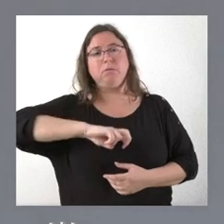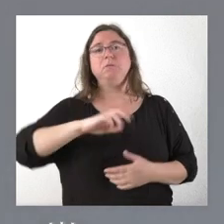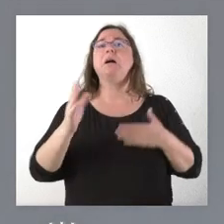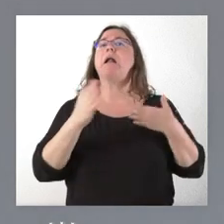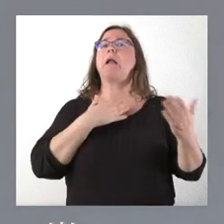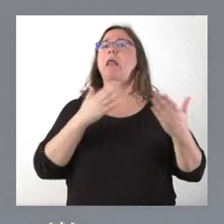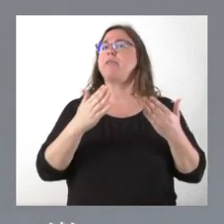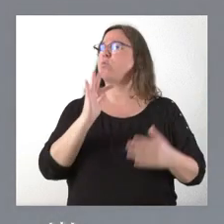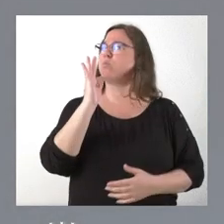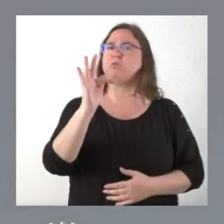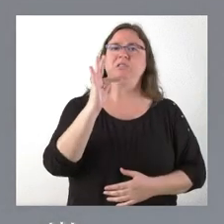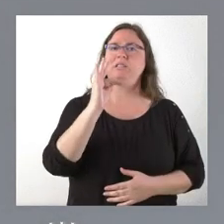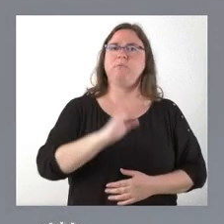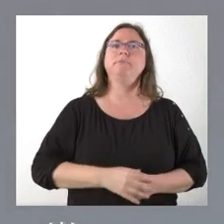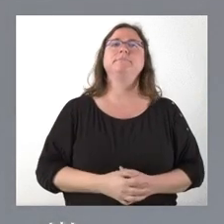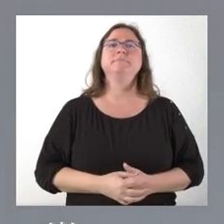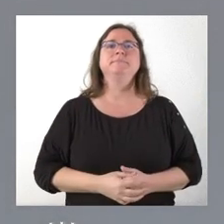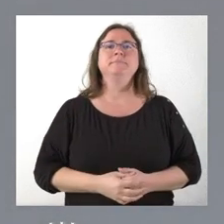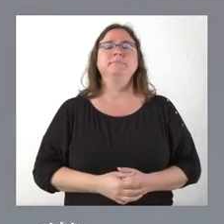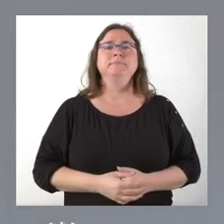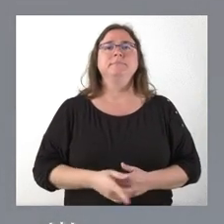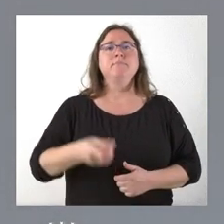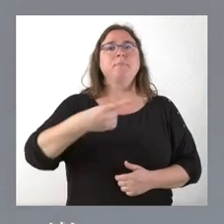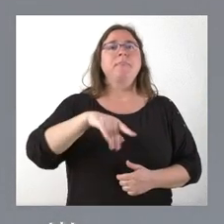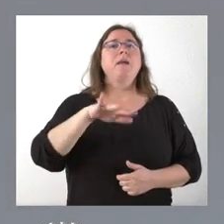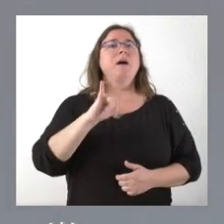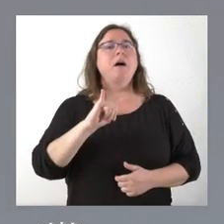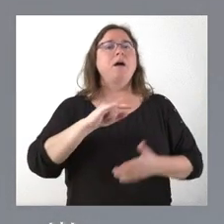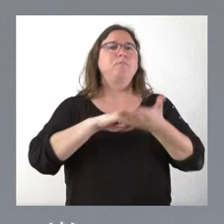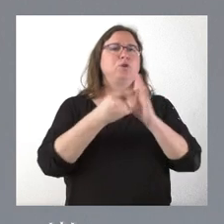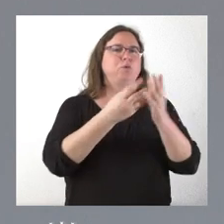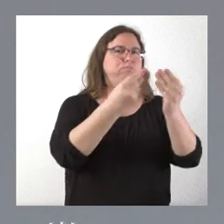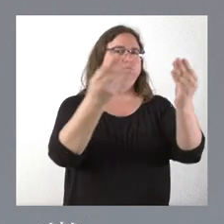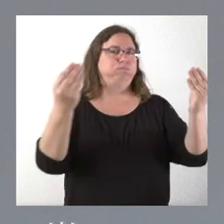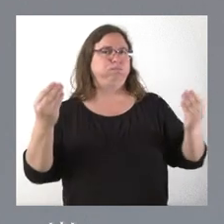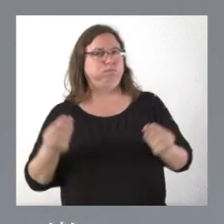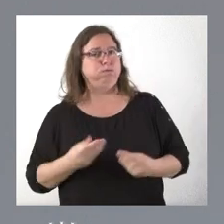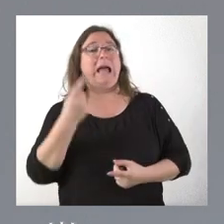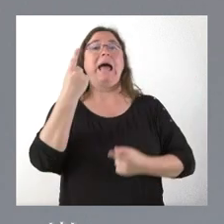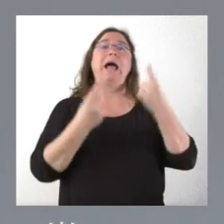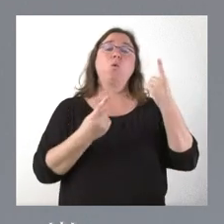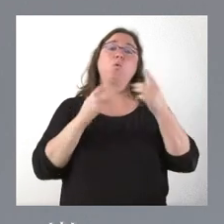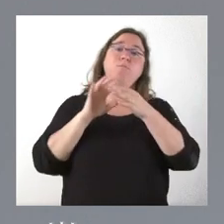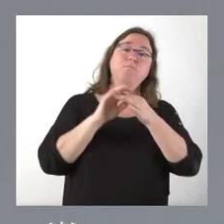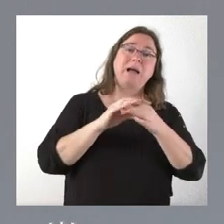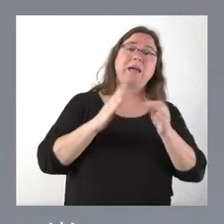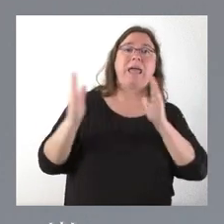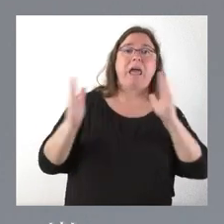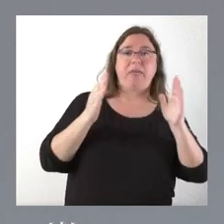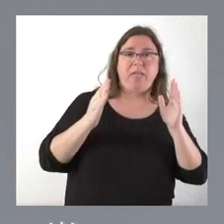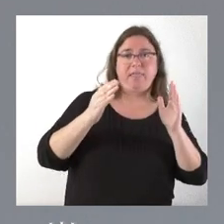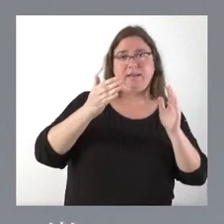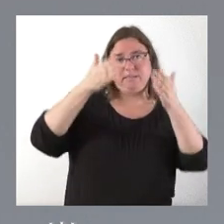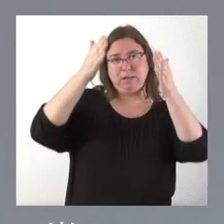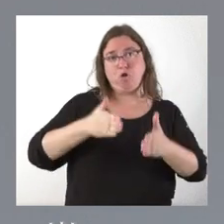muy positiva. Tenemos muchísimos proyectos, algunos con las edades, algunos incluso de